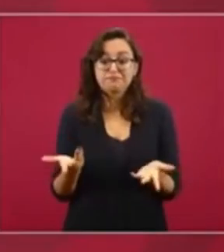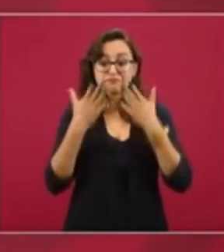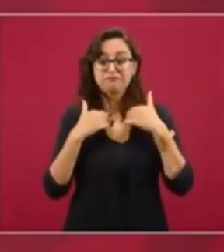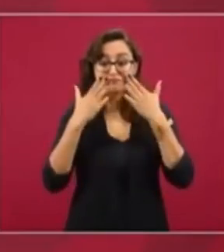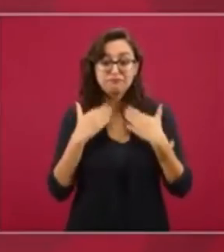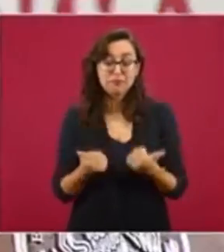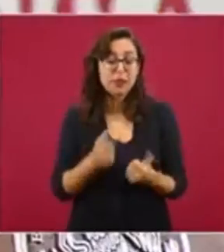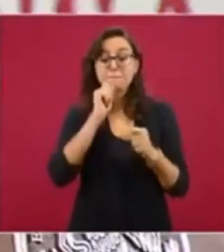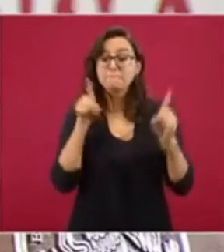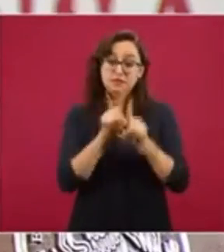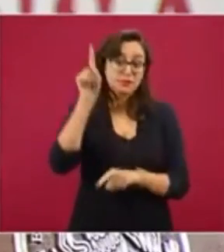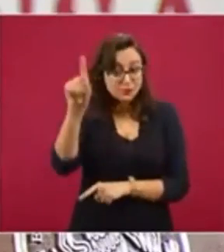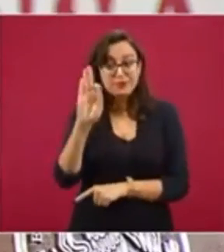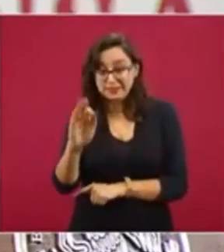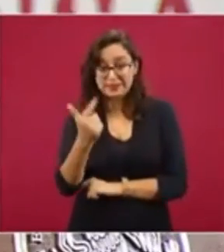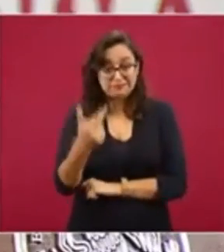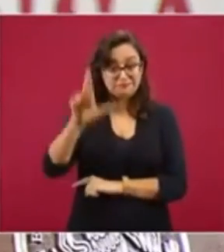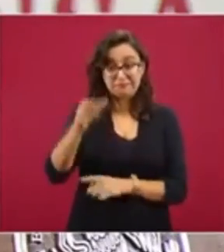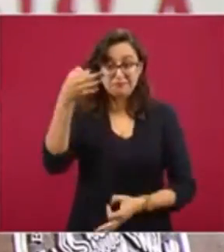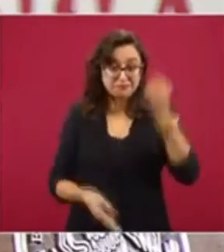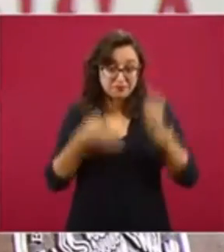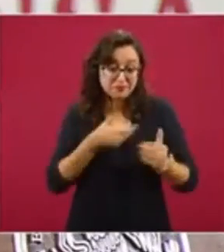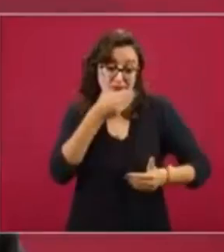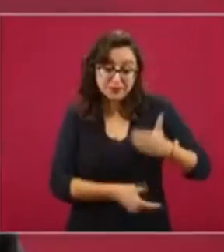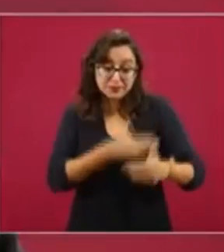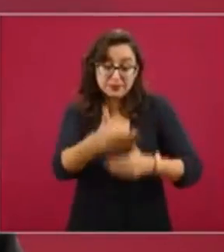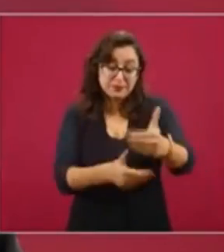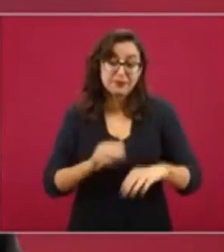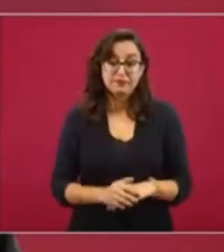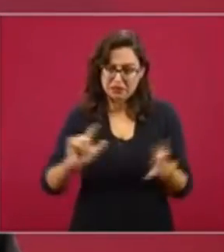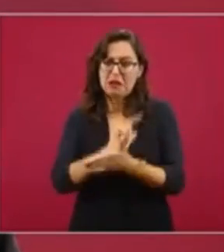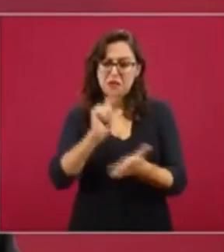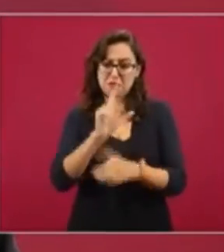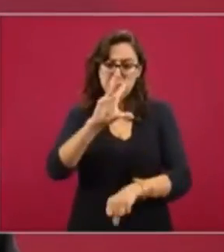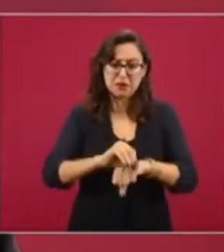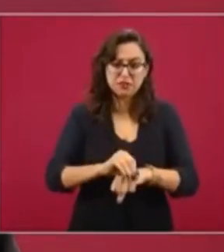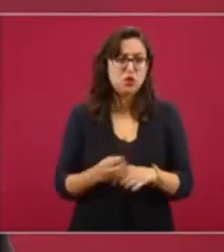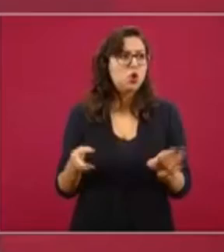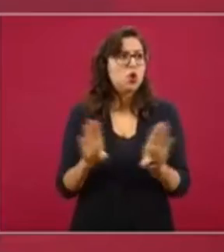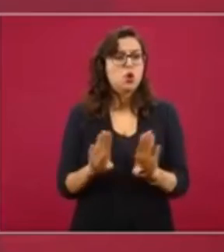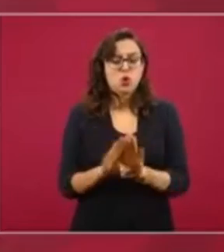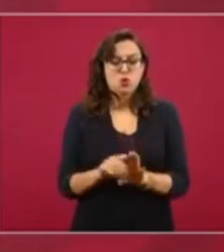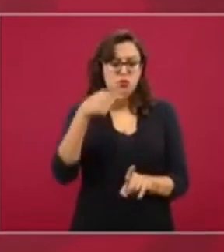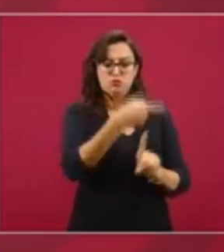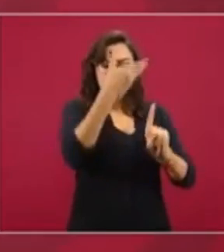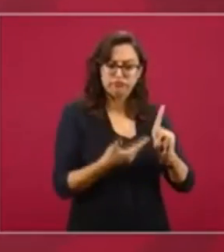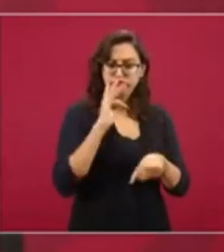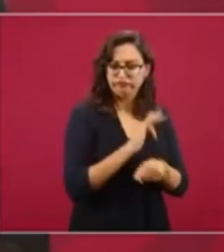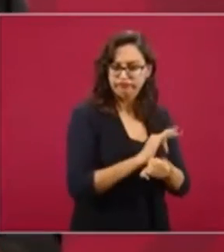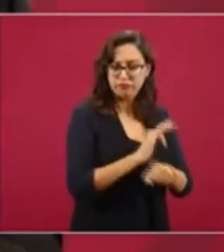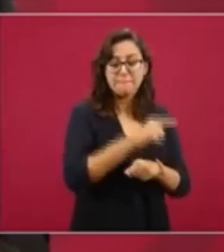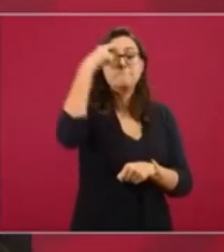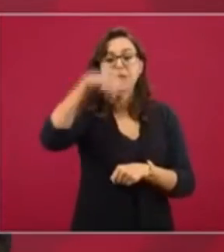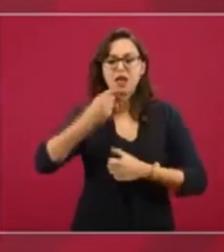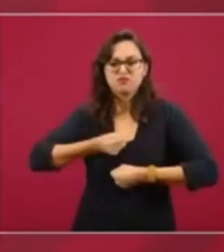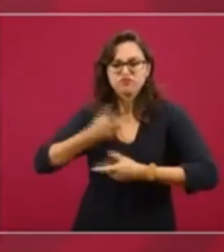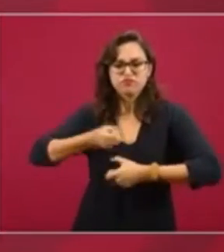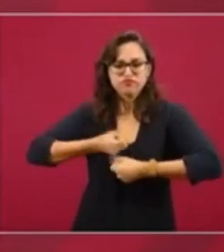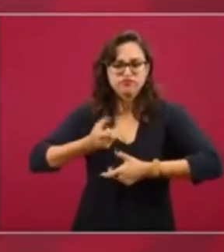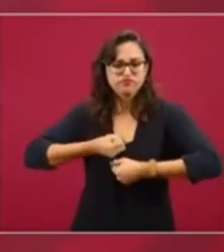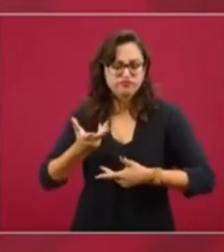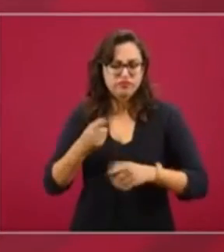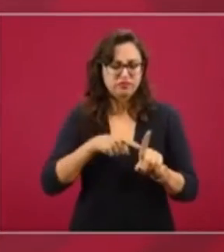eso. Es un procedimiento de la Fiscalía que está establecida en la ley. Es una especie de testigo protegido. Tiene un nombre.